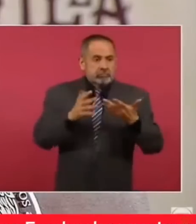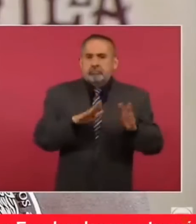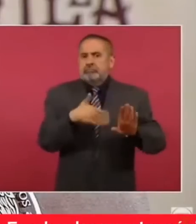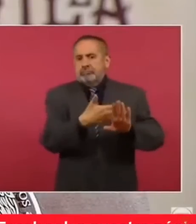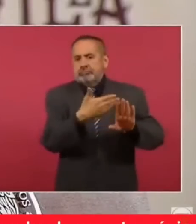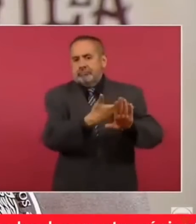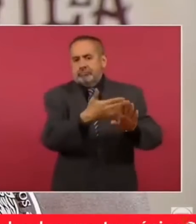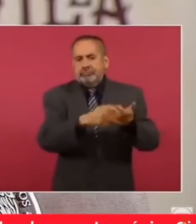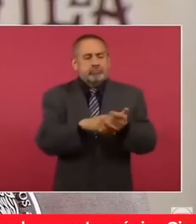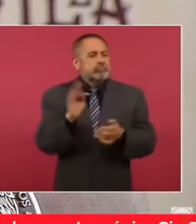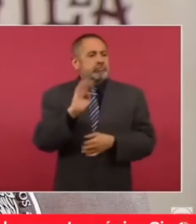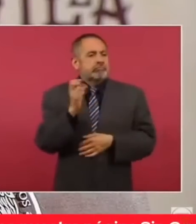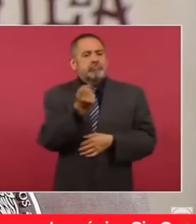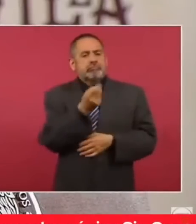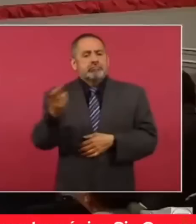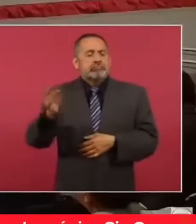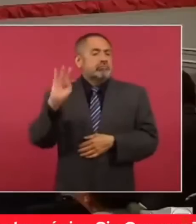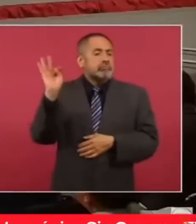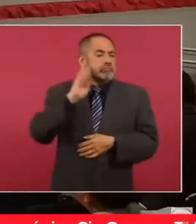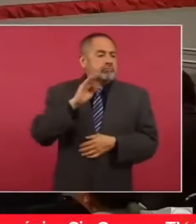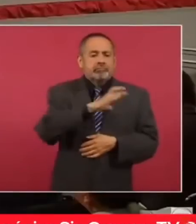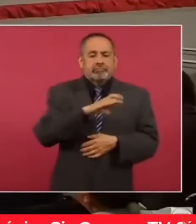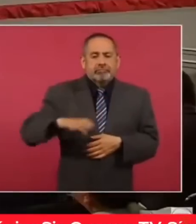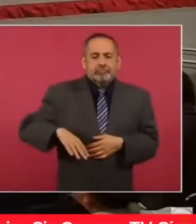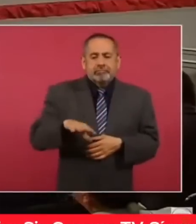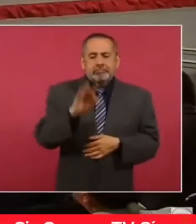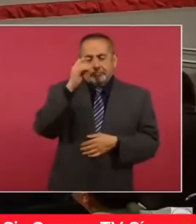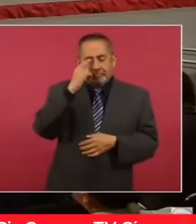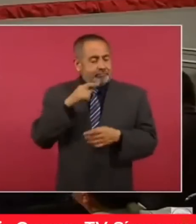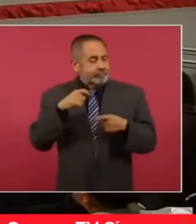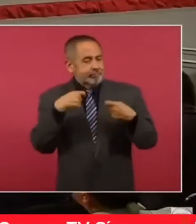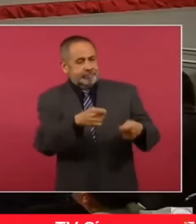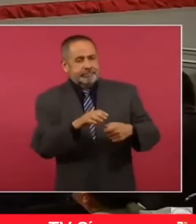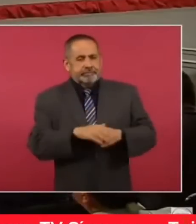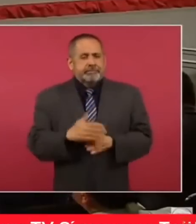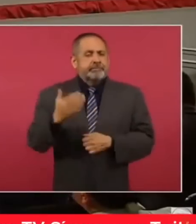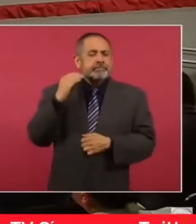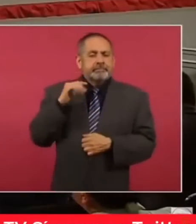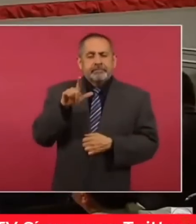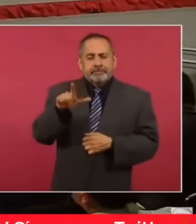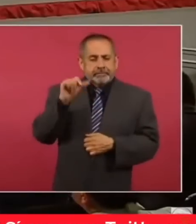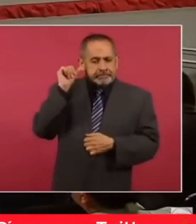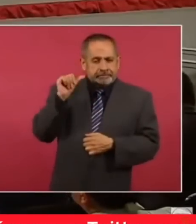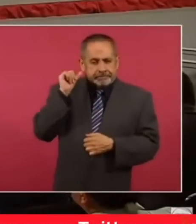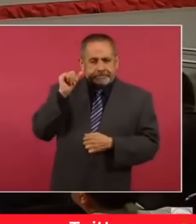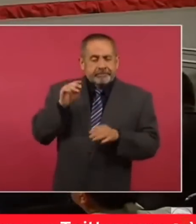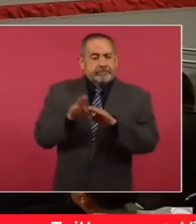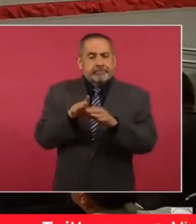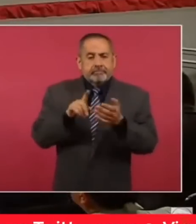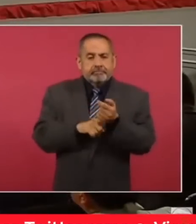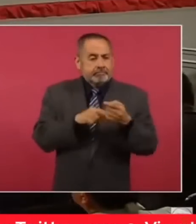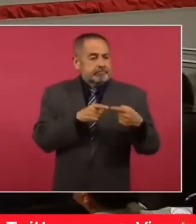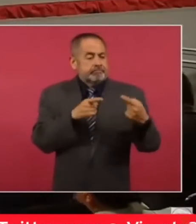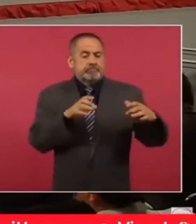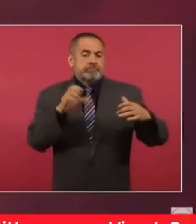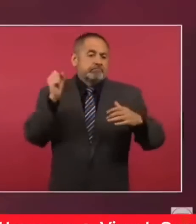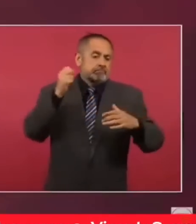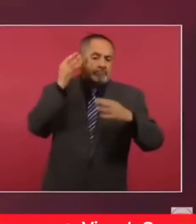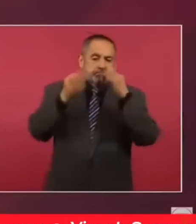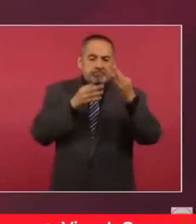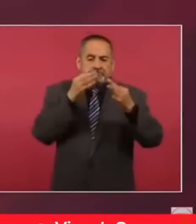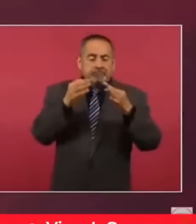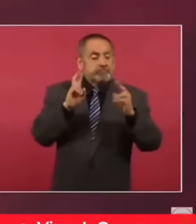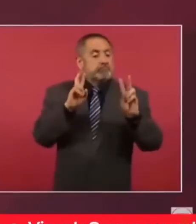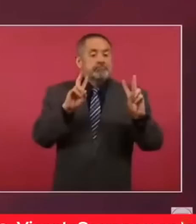posibles candidatos de la oposición. El 17 de abril pasado, la alianza opositora realizó un foro al que